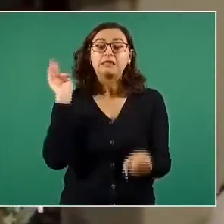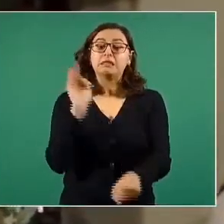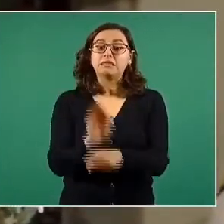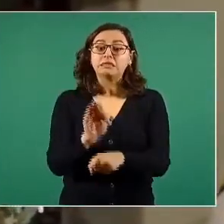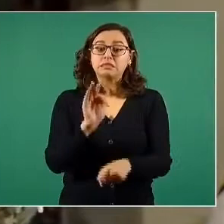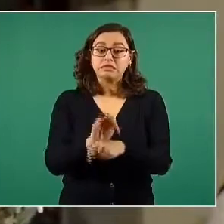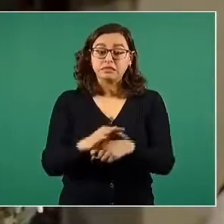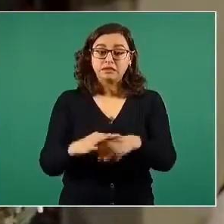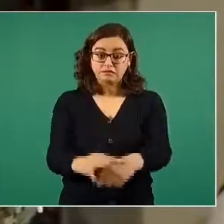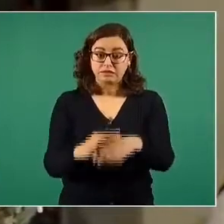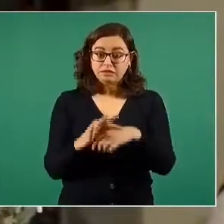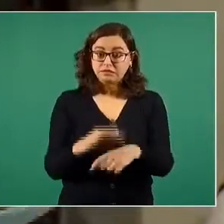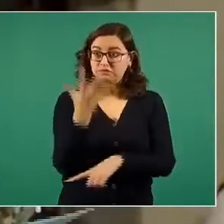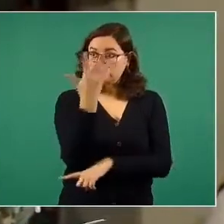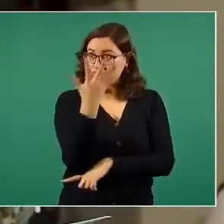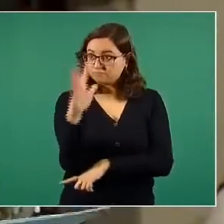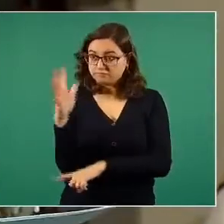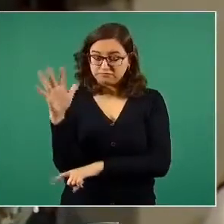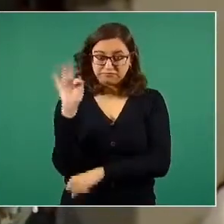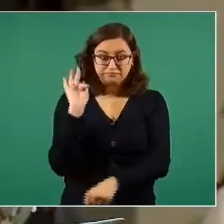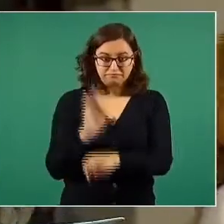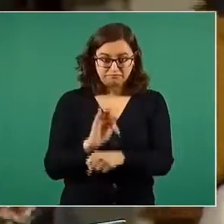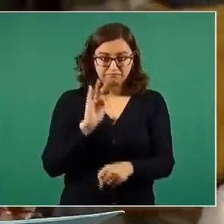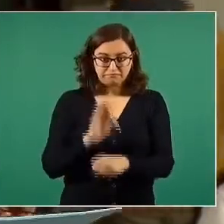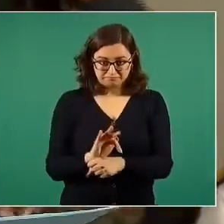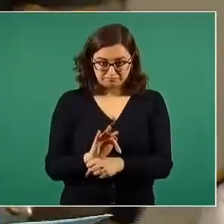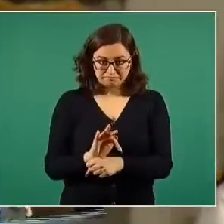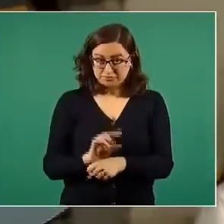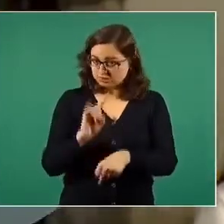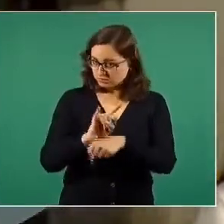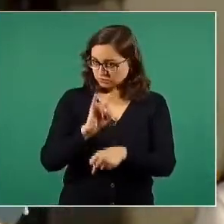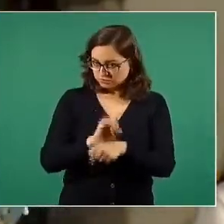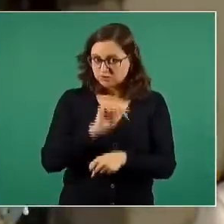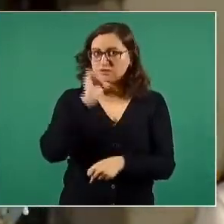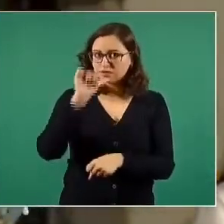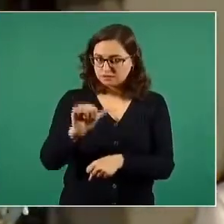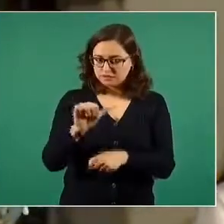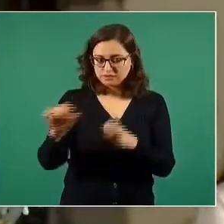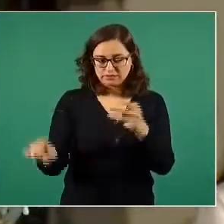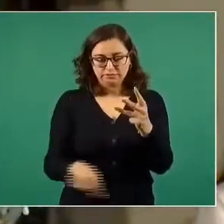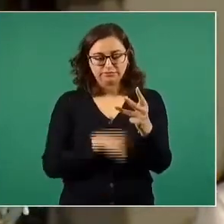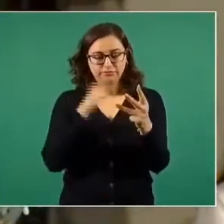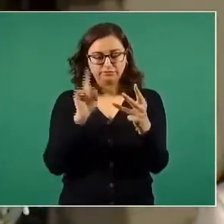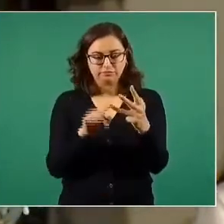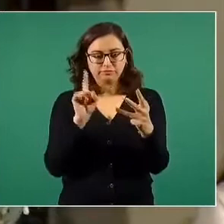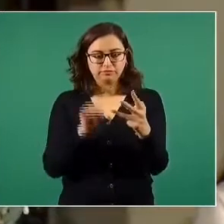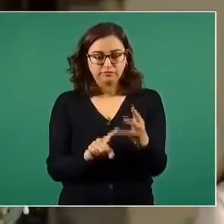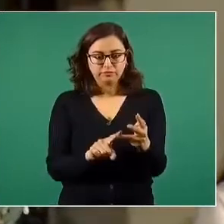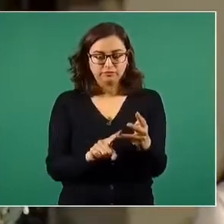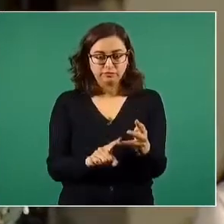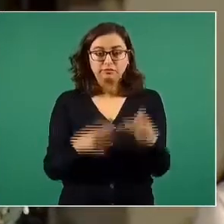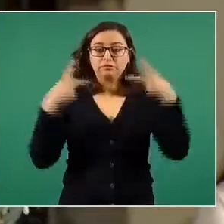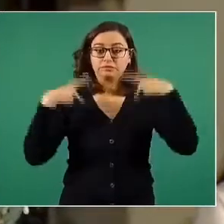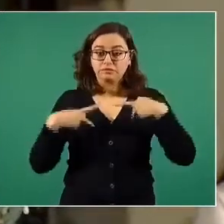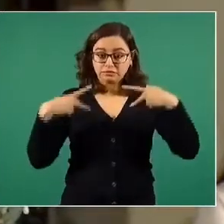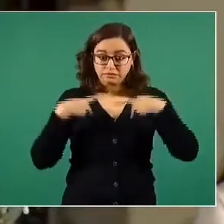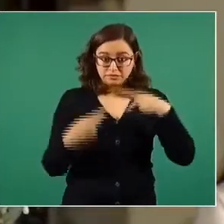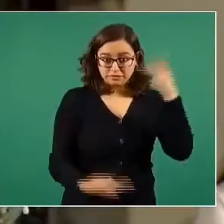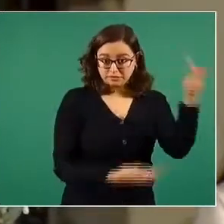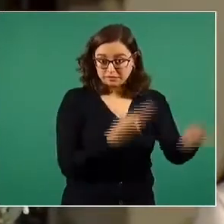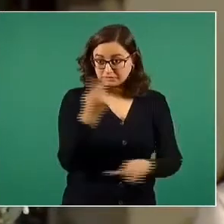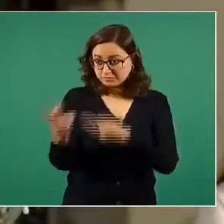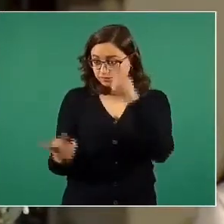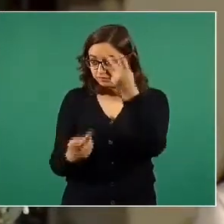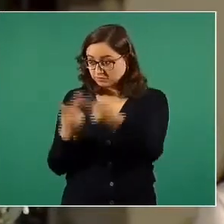del medio ambiente. Y en tercer lugar, la causa del proceso popular en busca de cambio